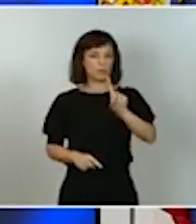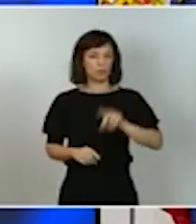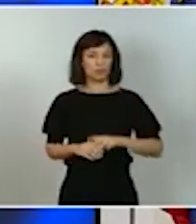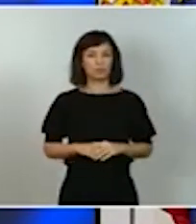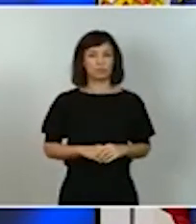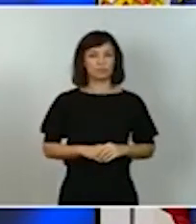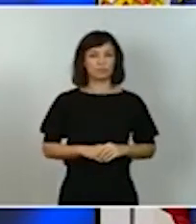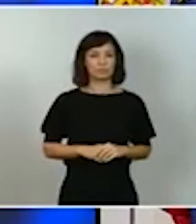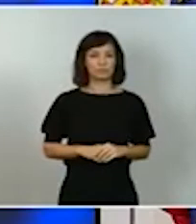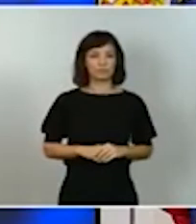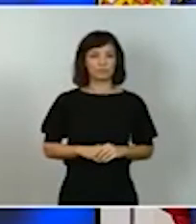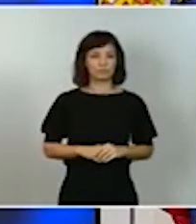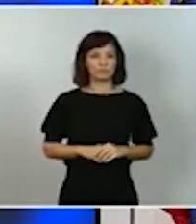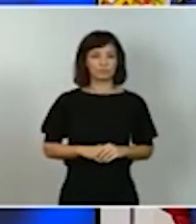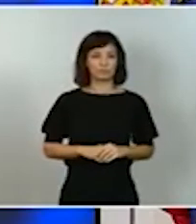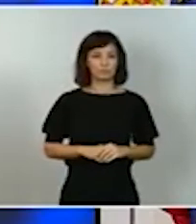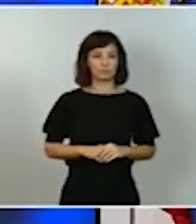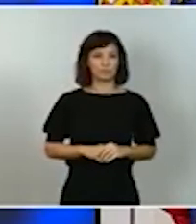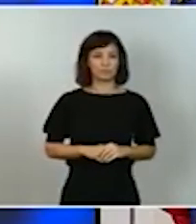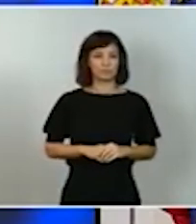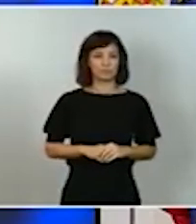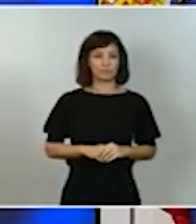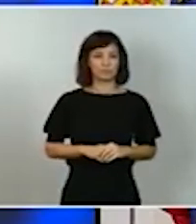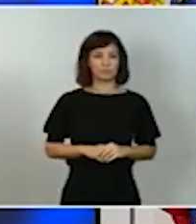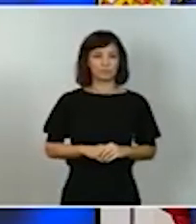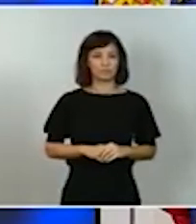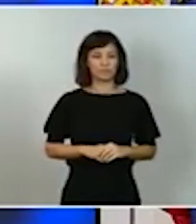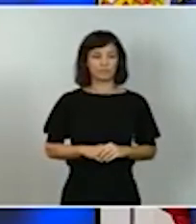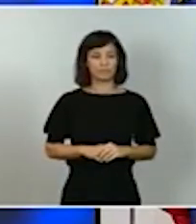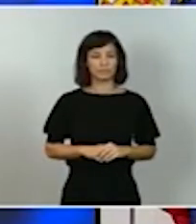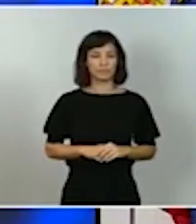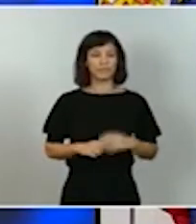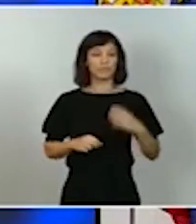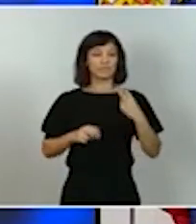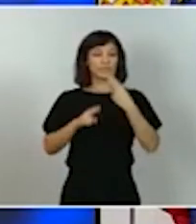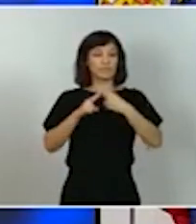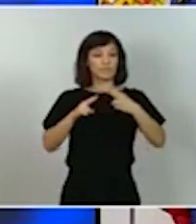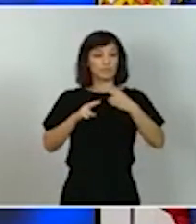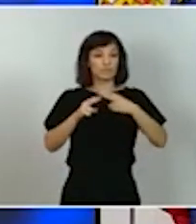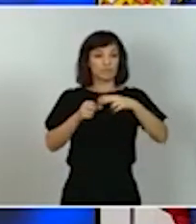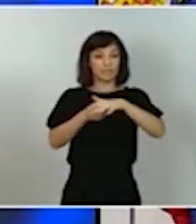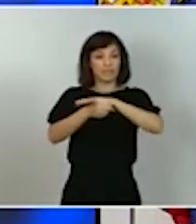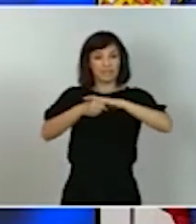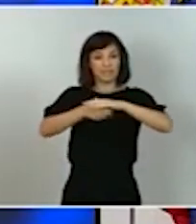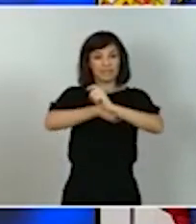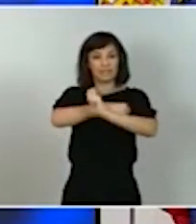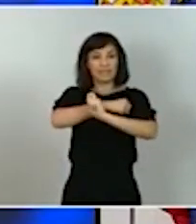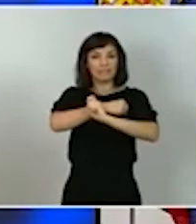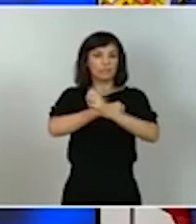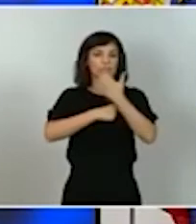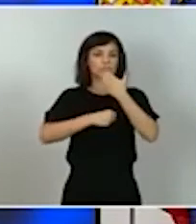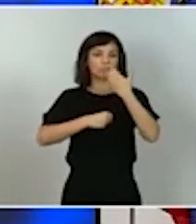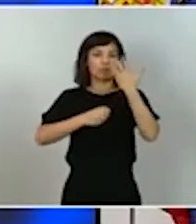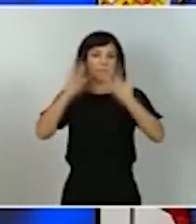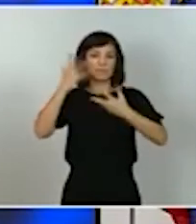del ámbito estratégico como los procedimientos administrativos o la ciberseguridad vamos a dedicar el 5% de